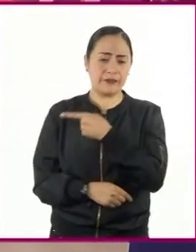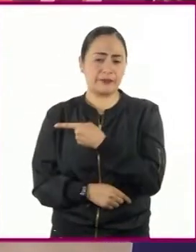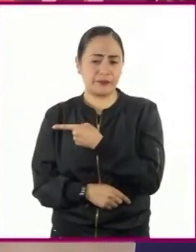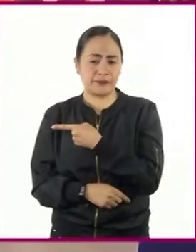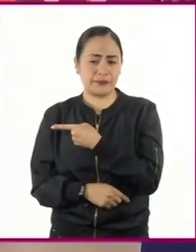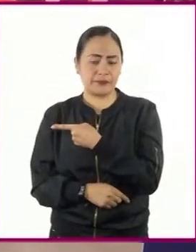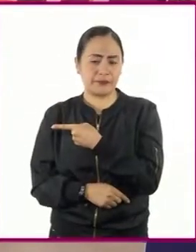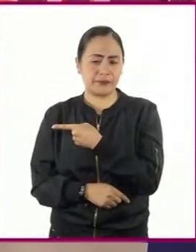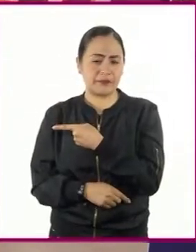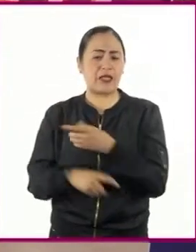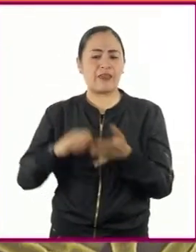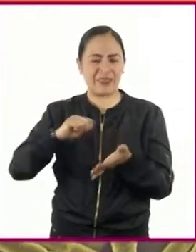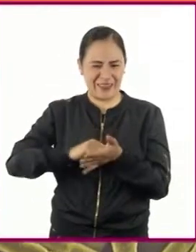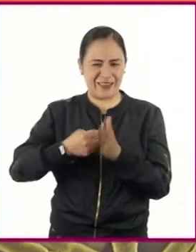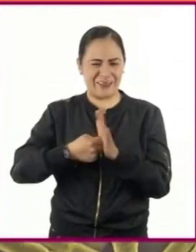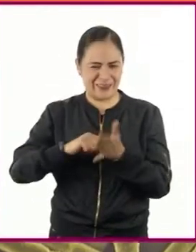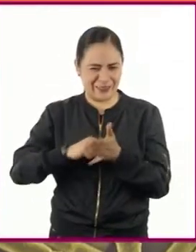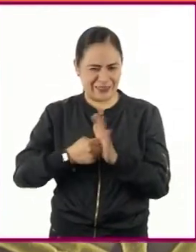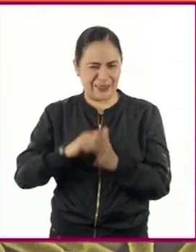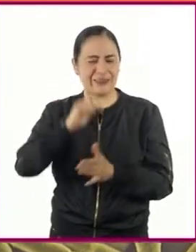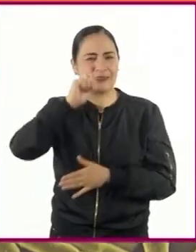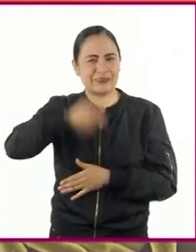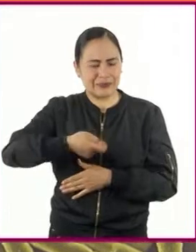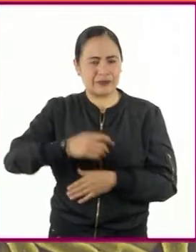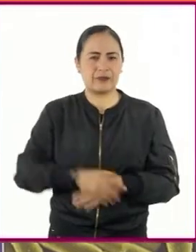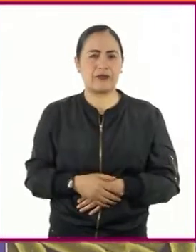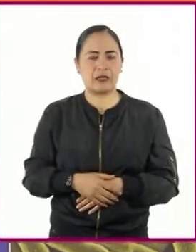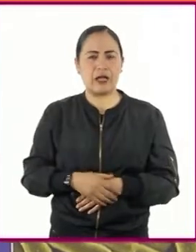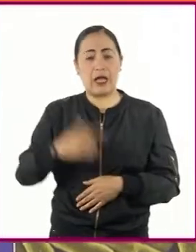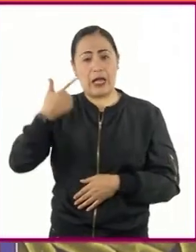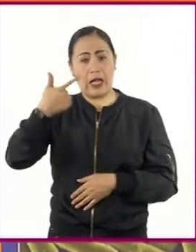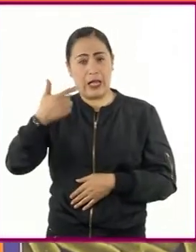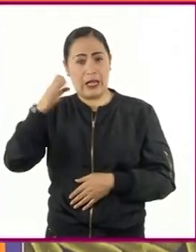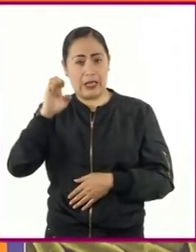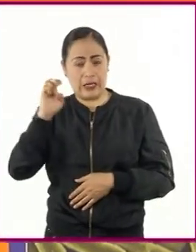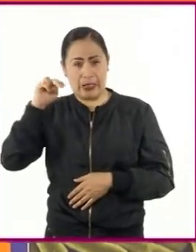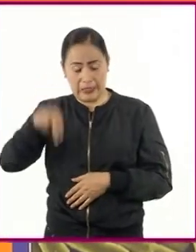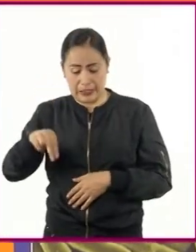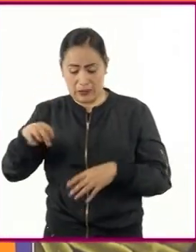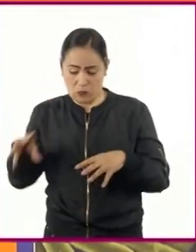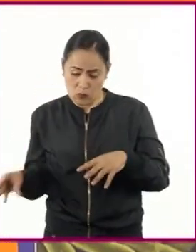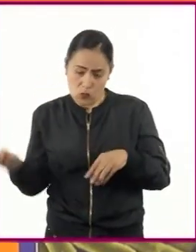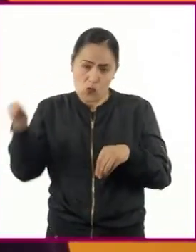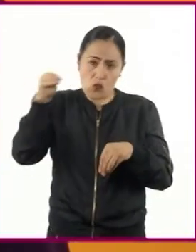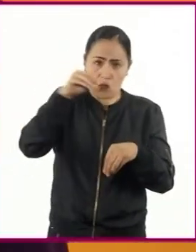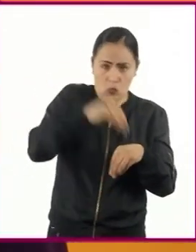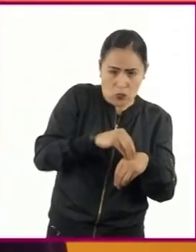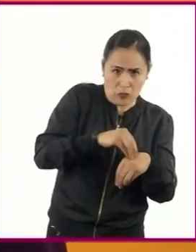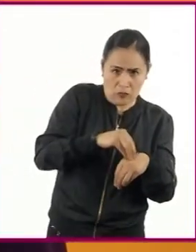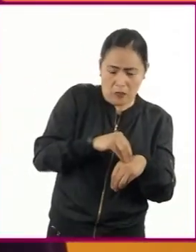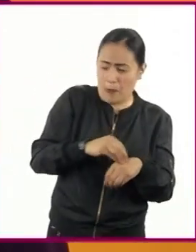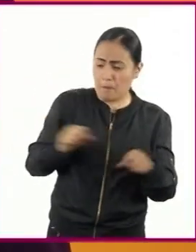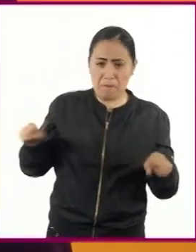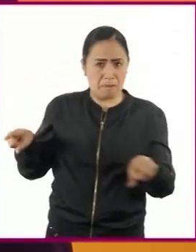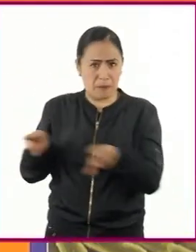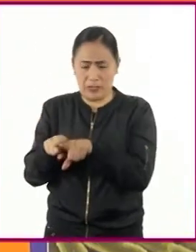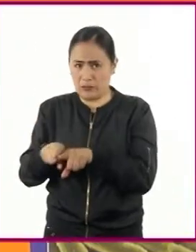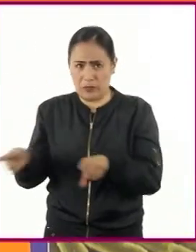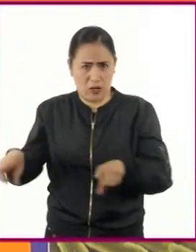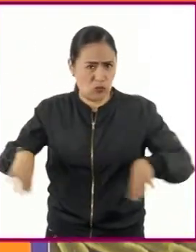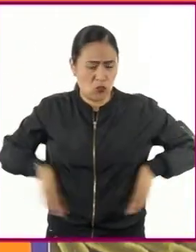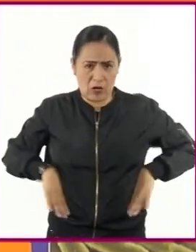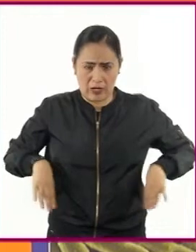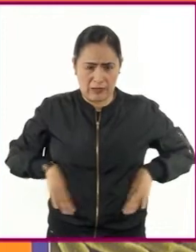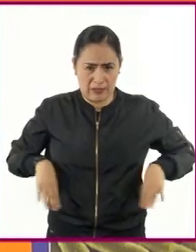-Cas9, que permite insertar el material genético o transgen con las propiedades nuevas que se